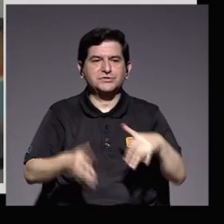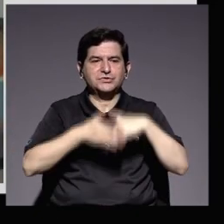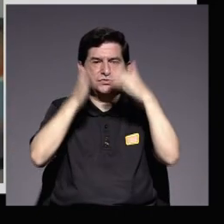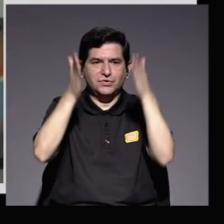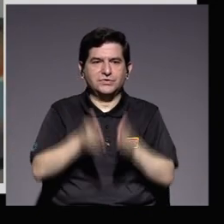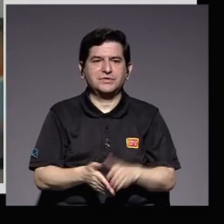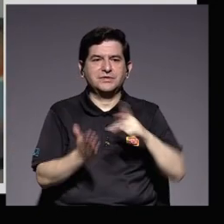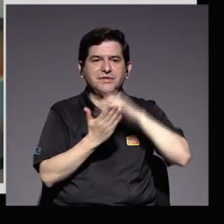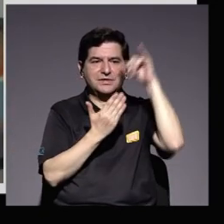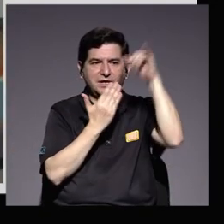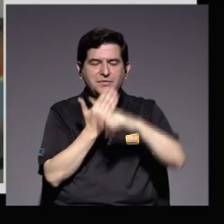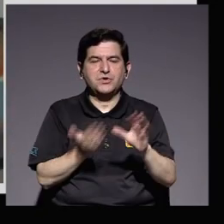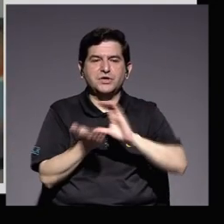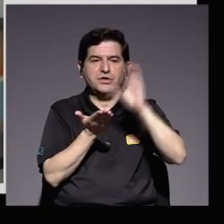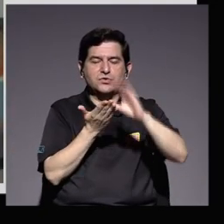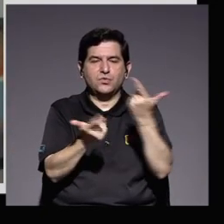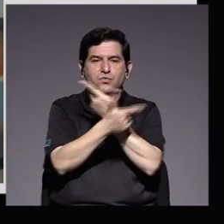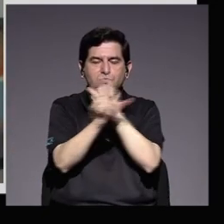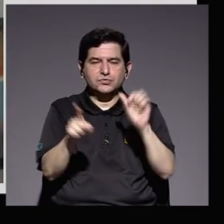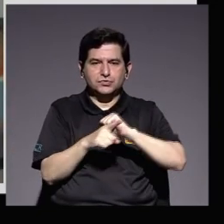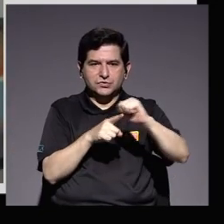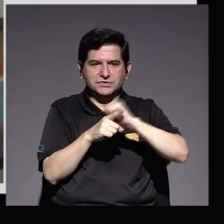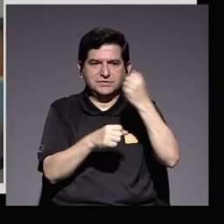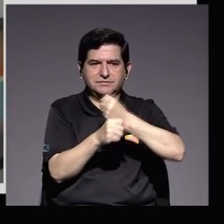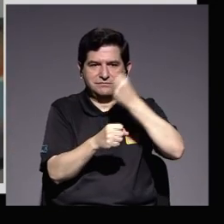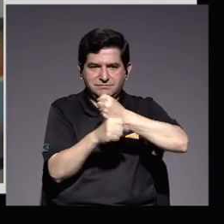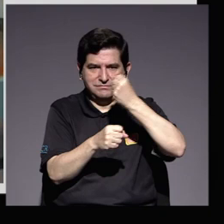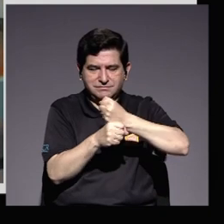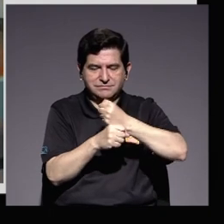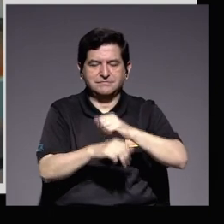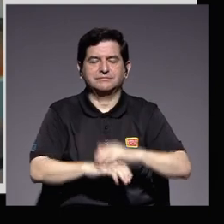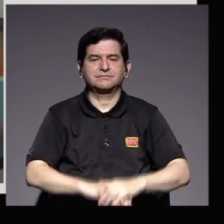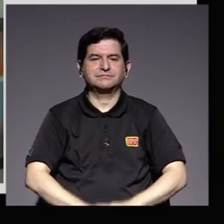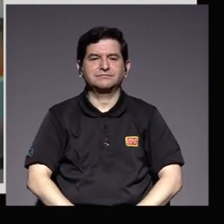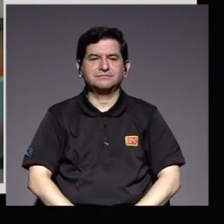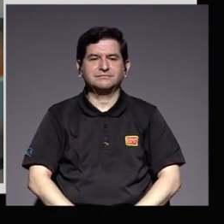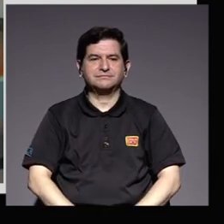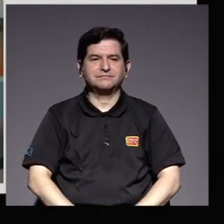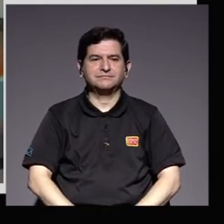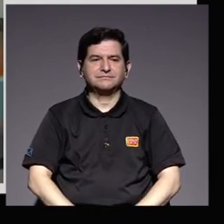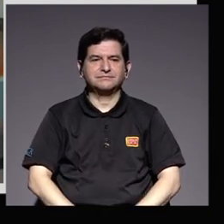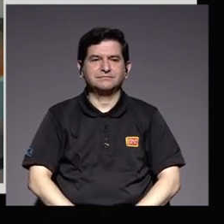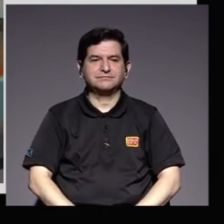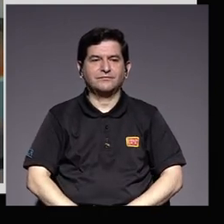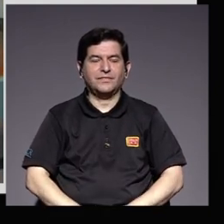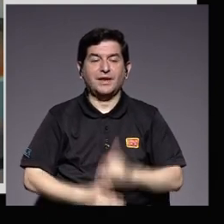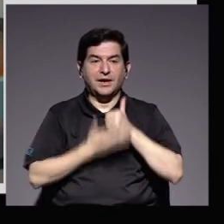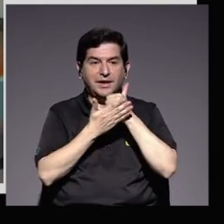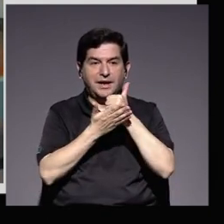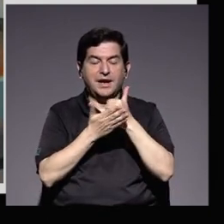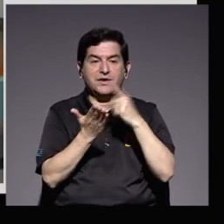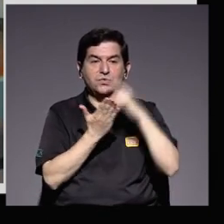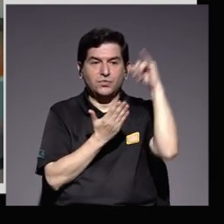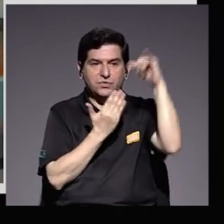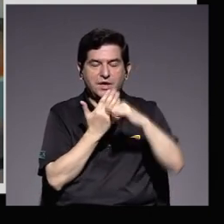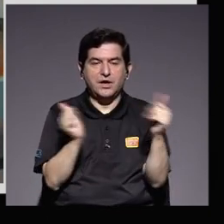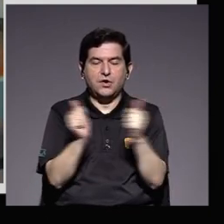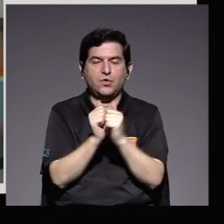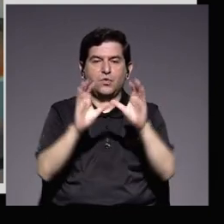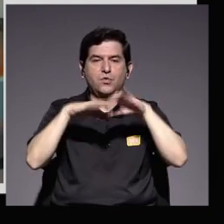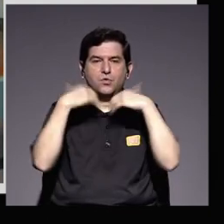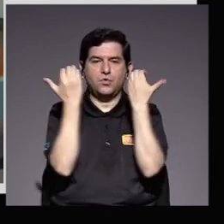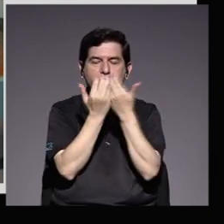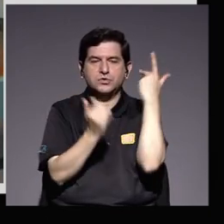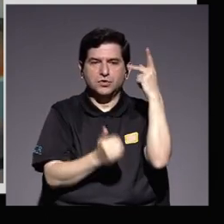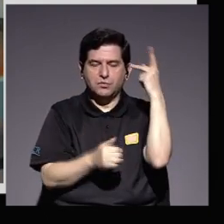del proyecto de cursos libres de capacitación laboral en colaboración este proyecto con el consejo de